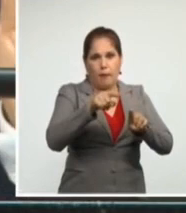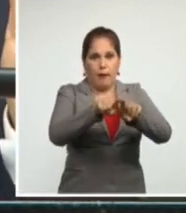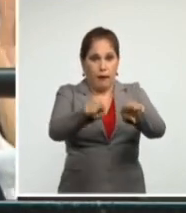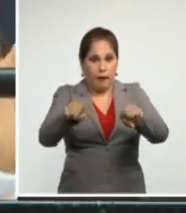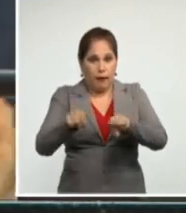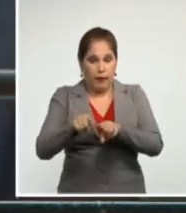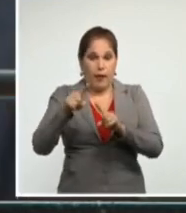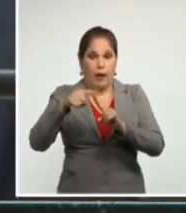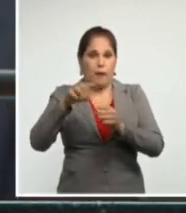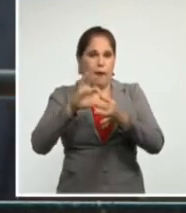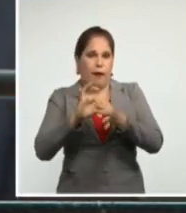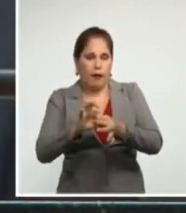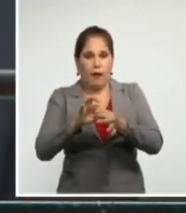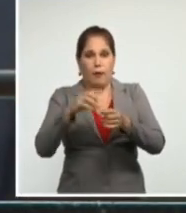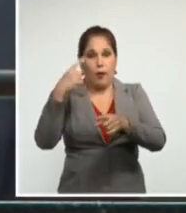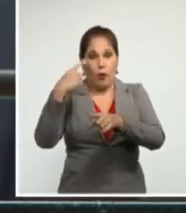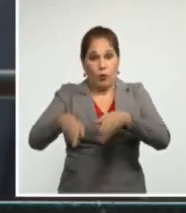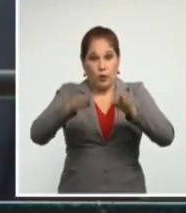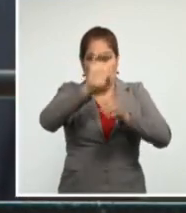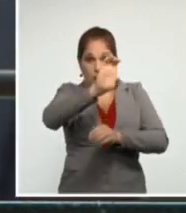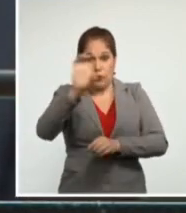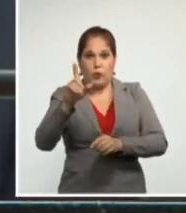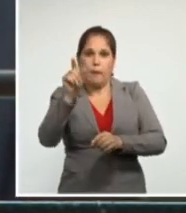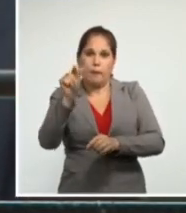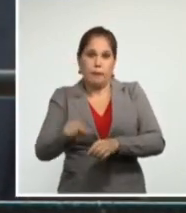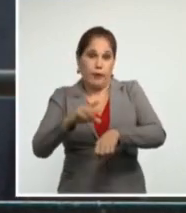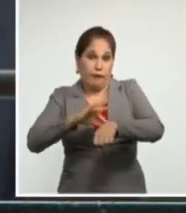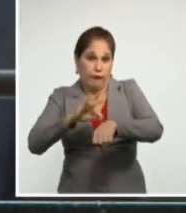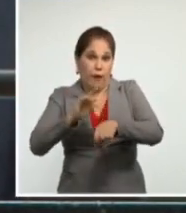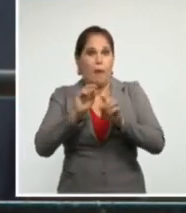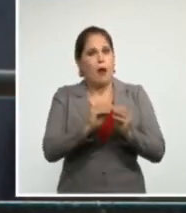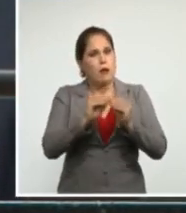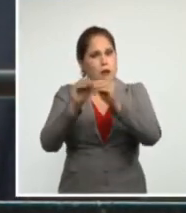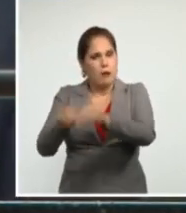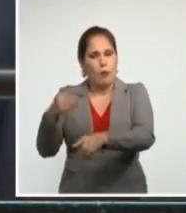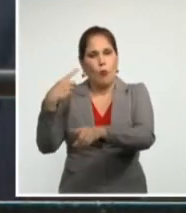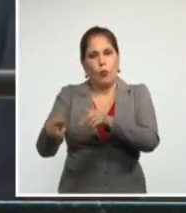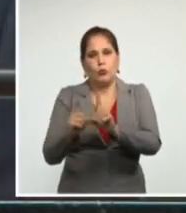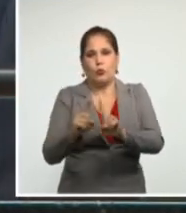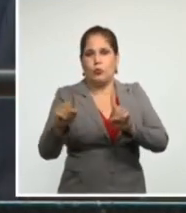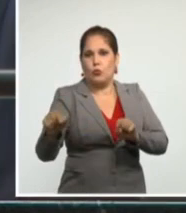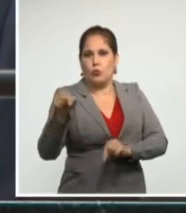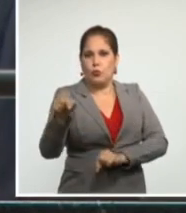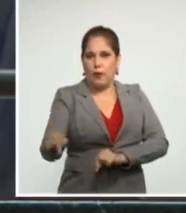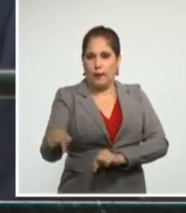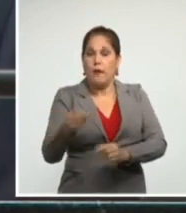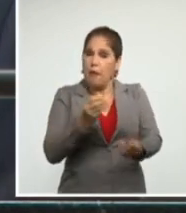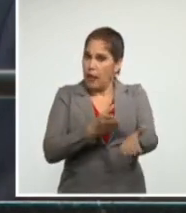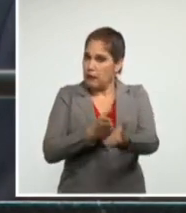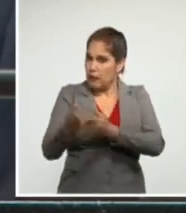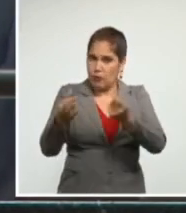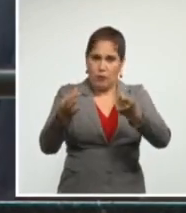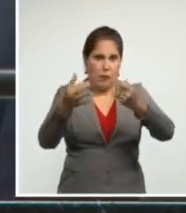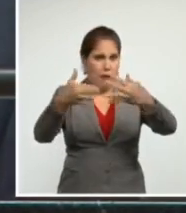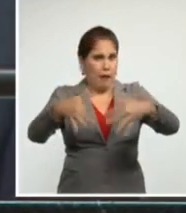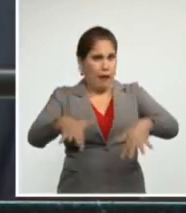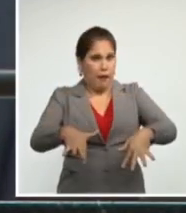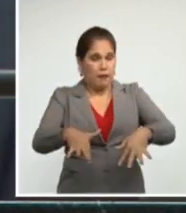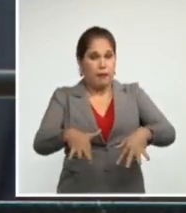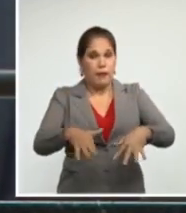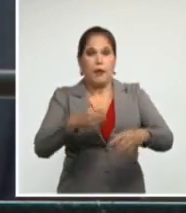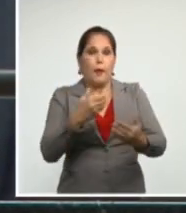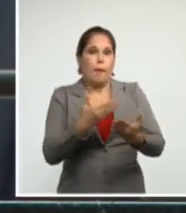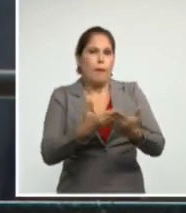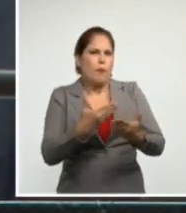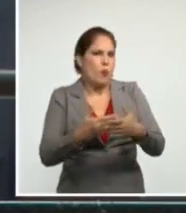aislamiento institucional de los contactos de los enfermos, el acceso gratuito a las pruebas de